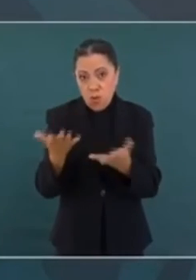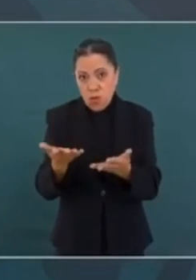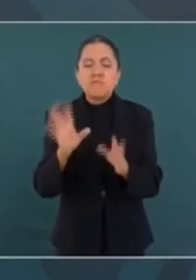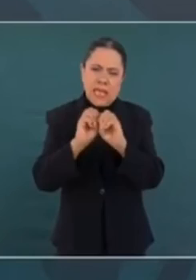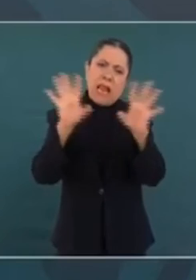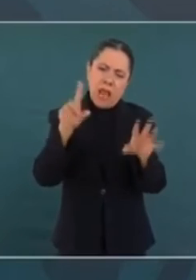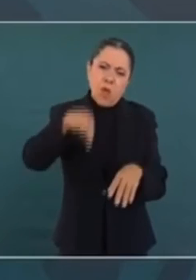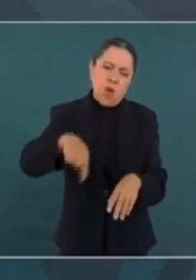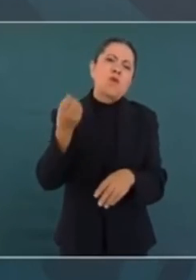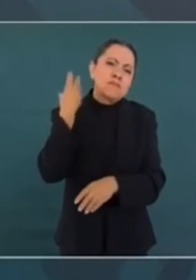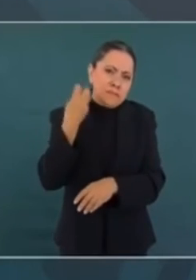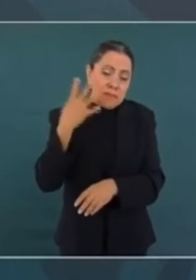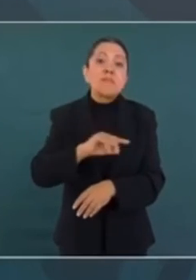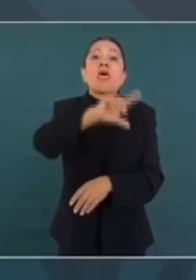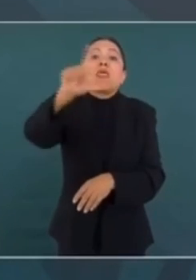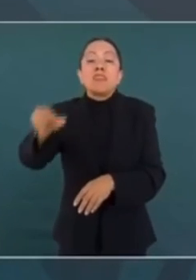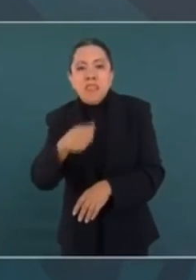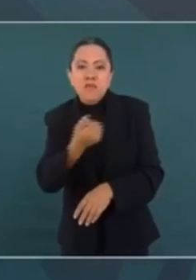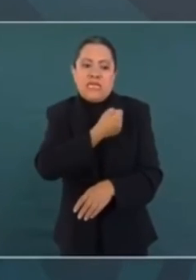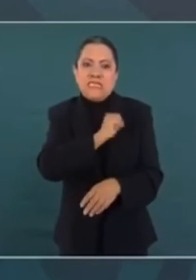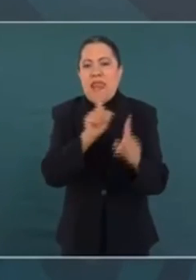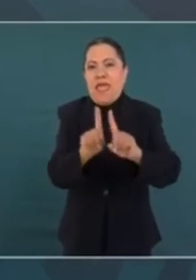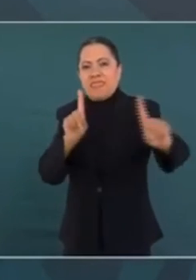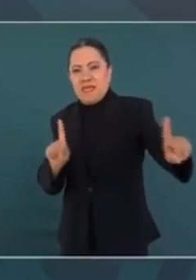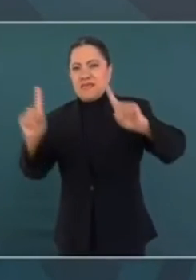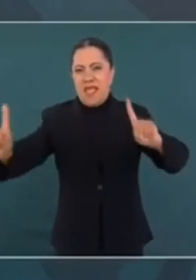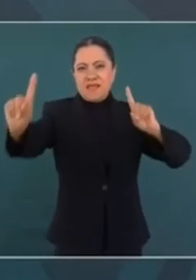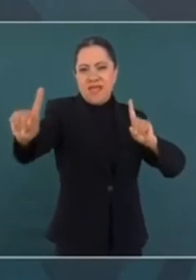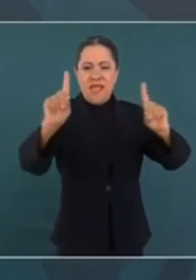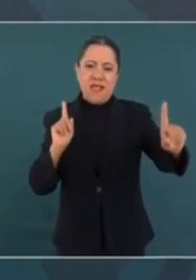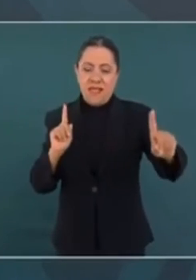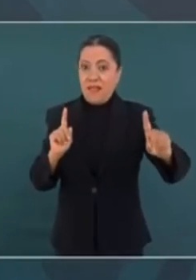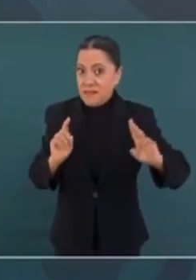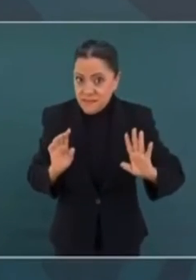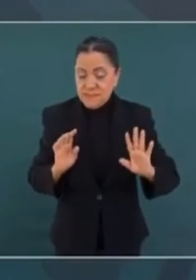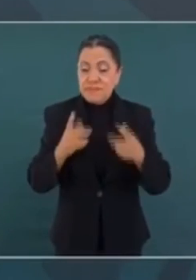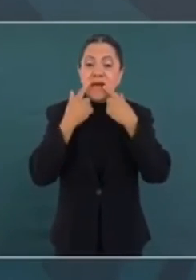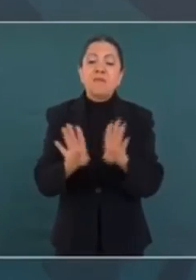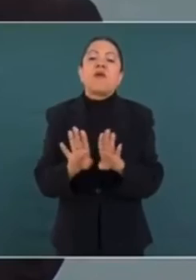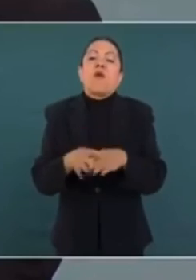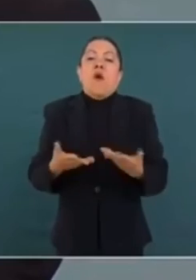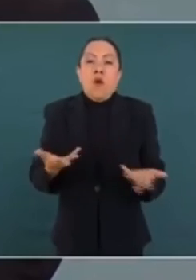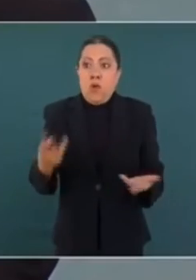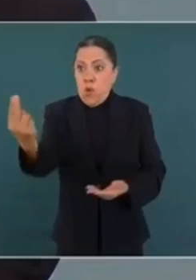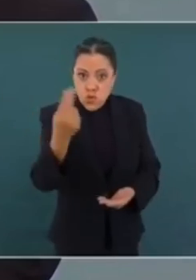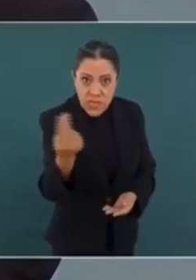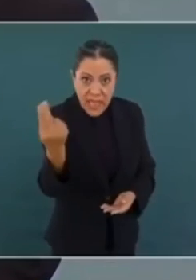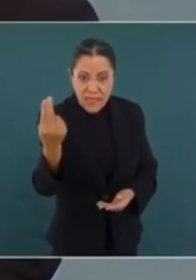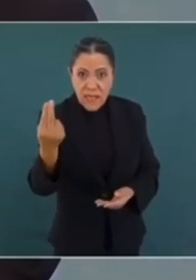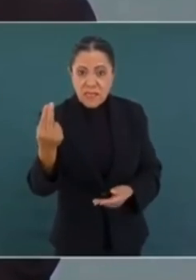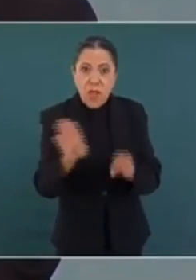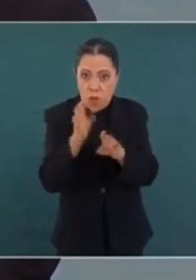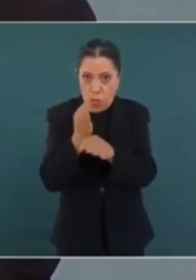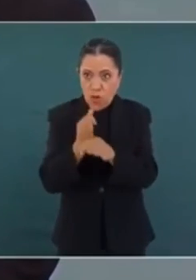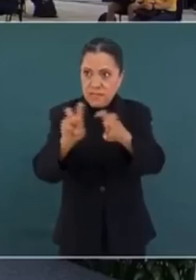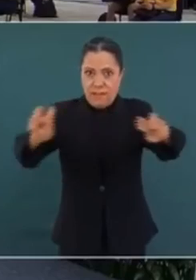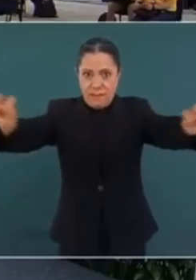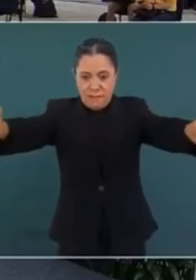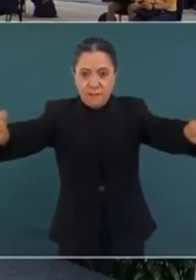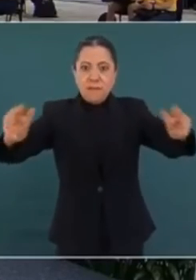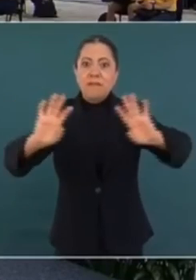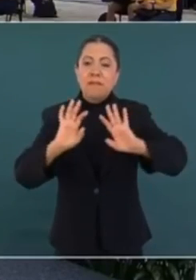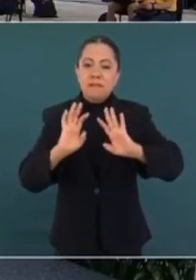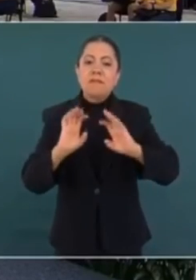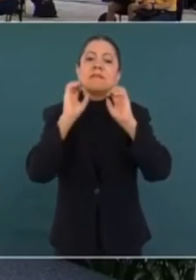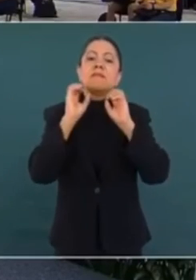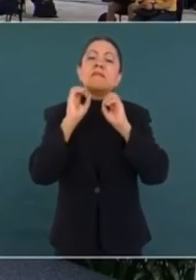conferencia y un acto con sana distancia. Ya sea que estén ustedes, como estamos ahora, y